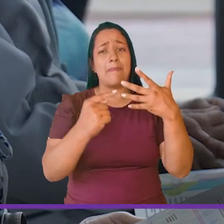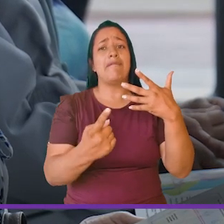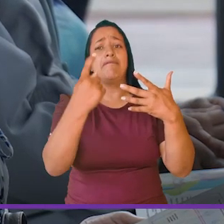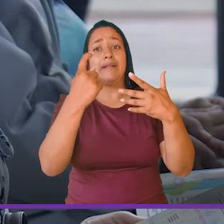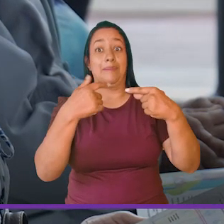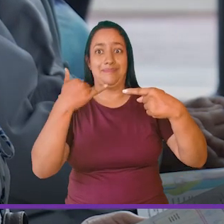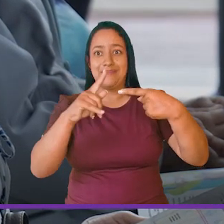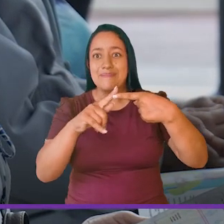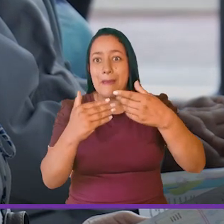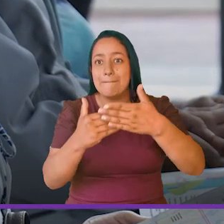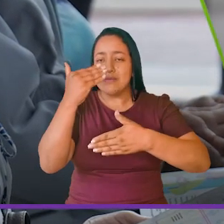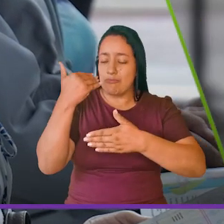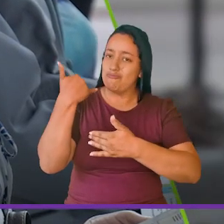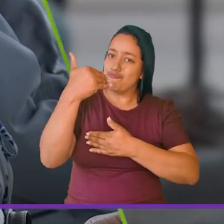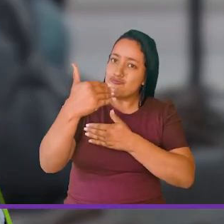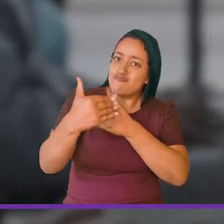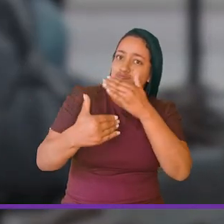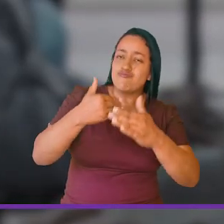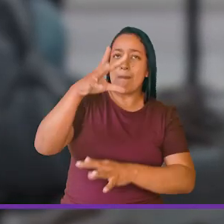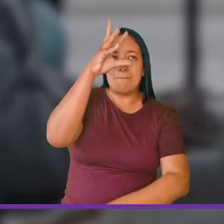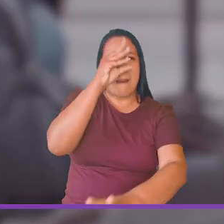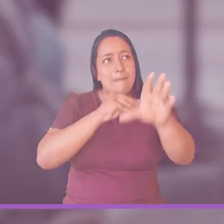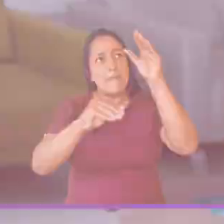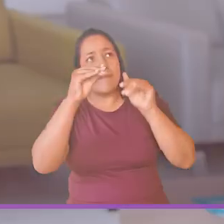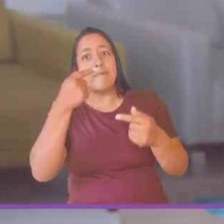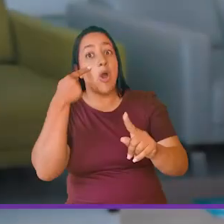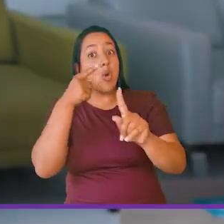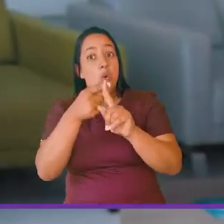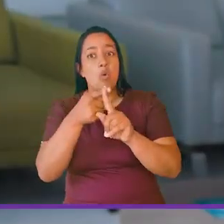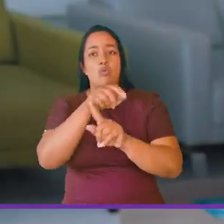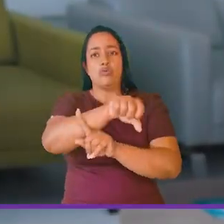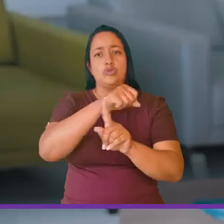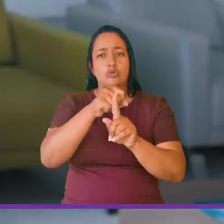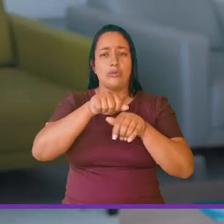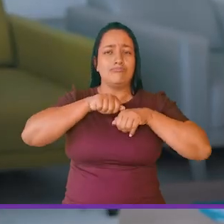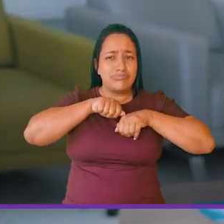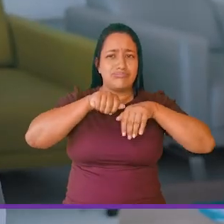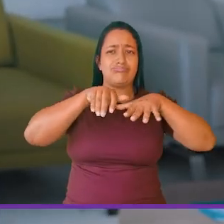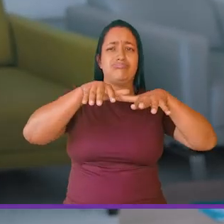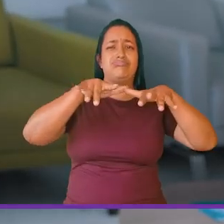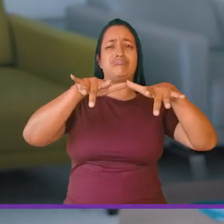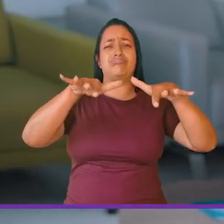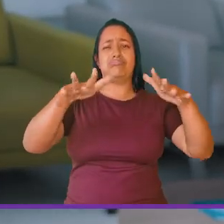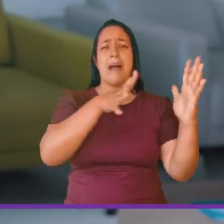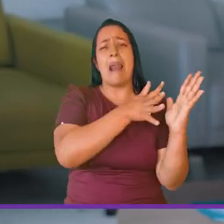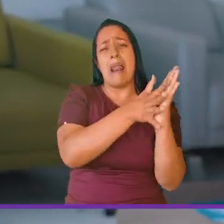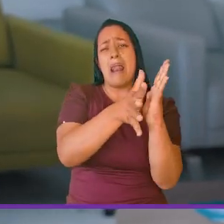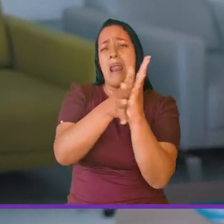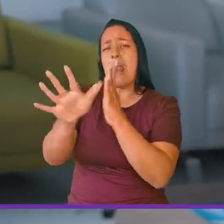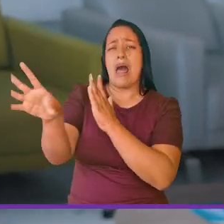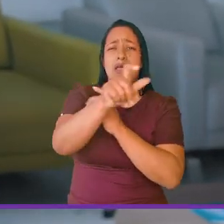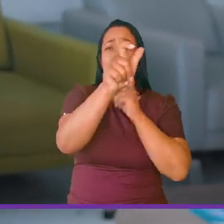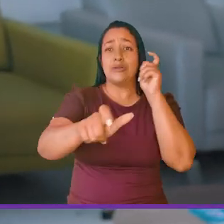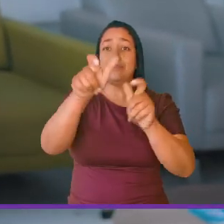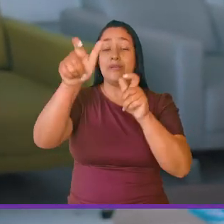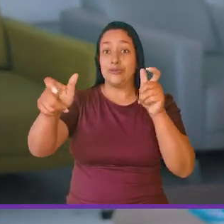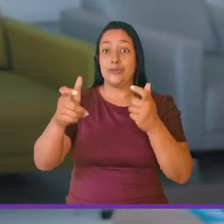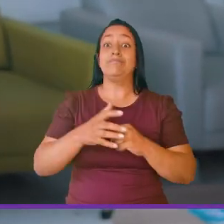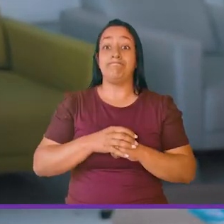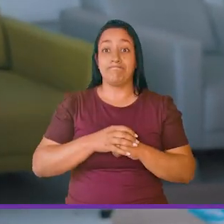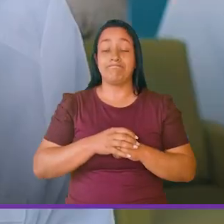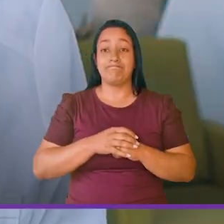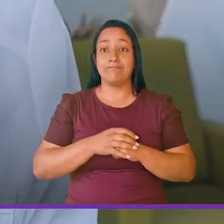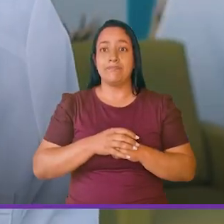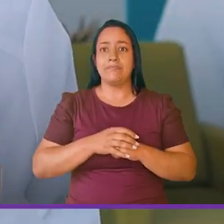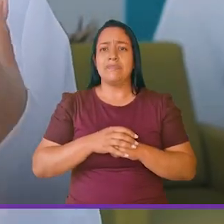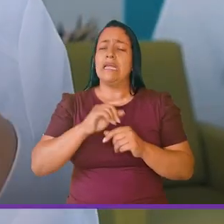nos faltan varias cositas pero haber iniciado y haber dado este primer paso para que se vaya generando como una bola de nieve y de esta forma podamos llegar al resto de la